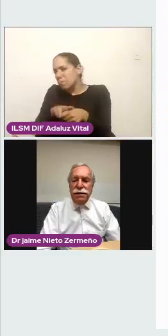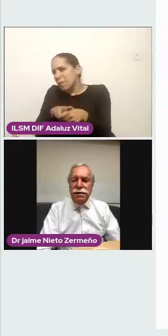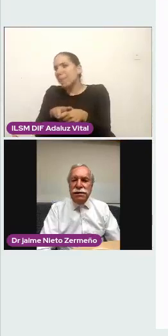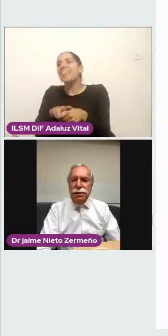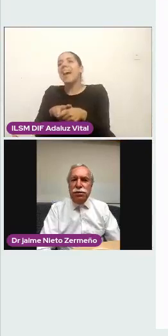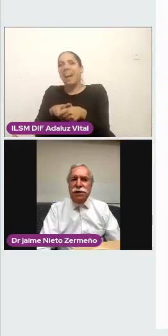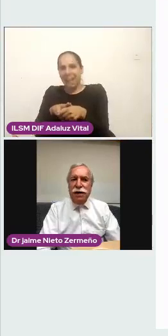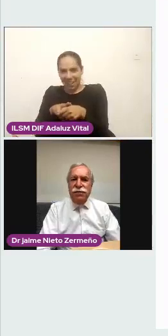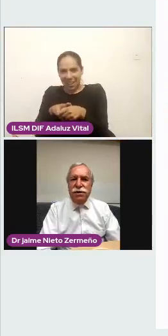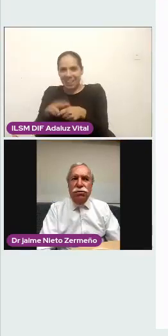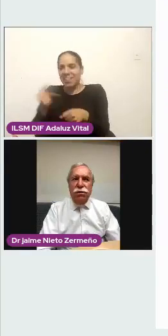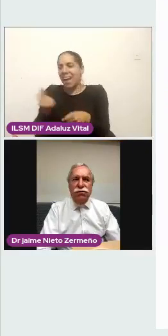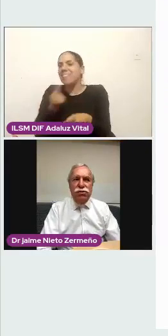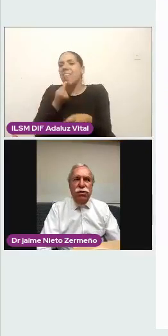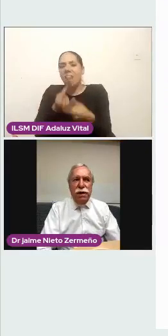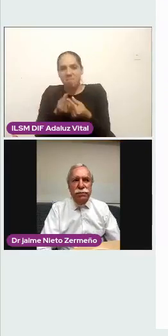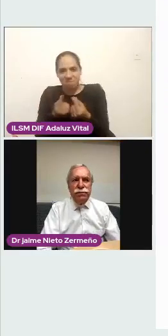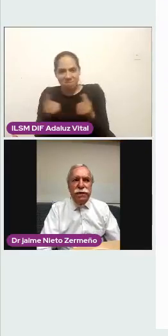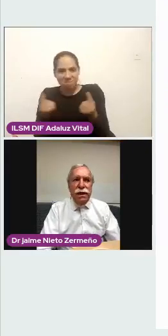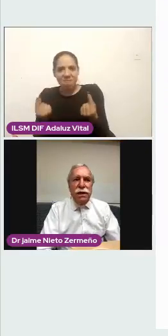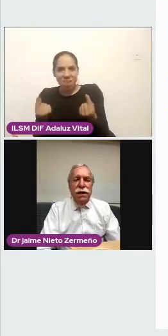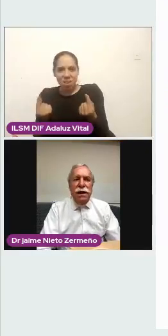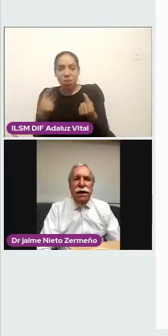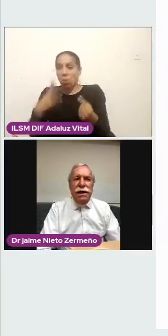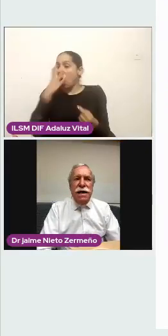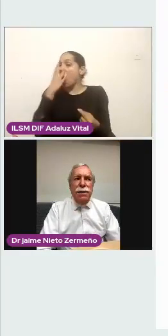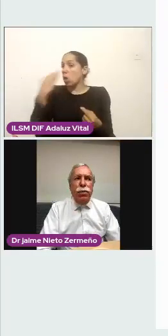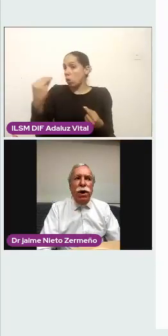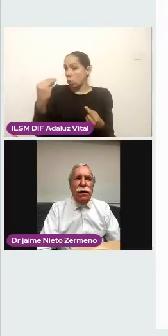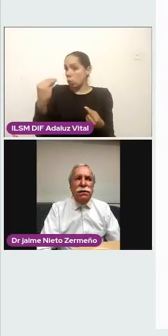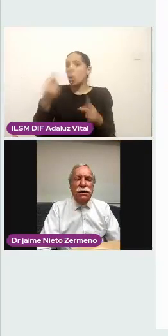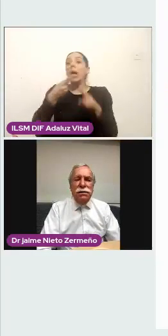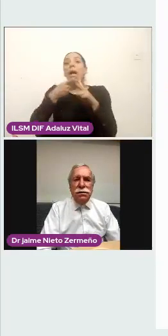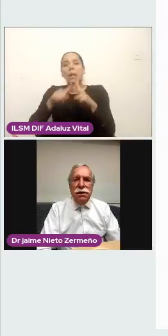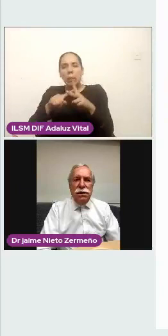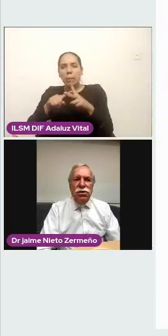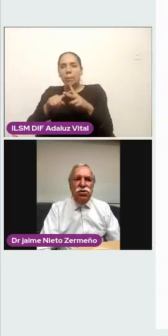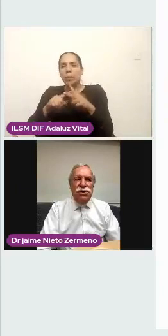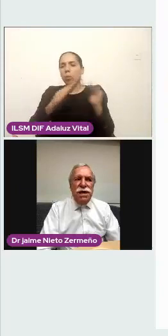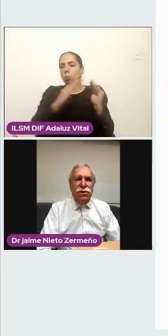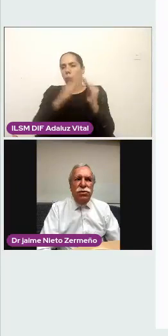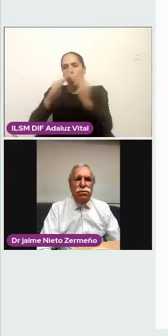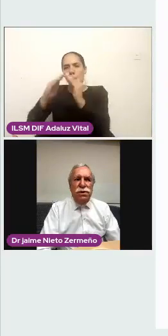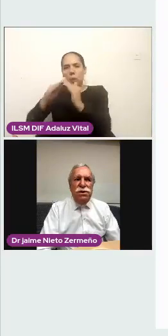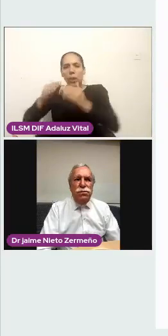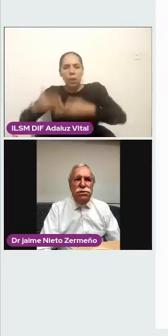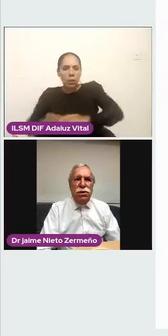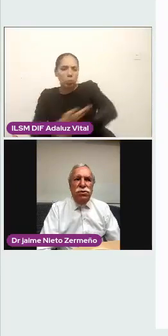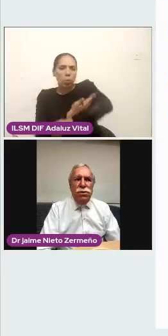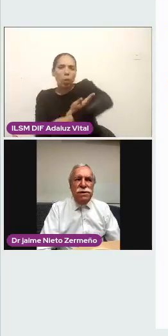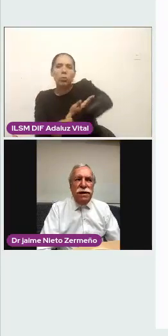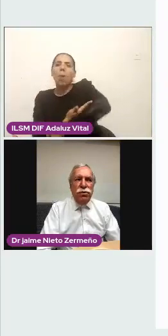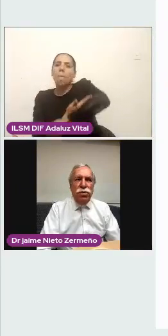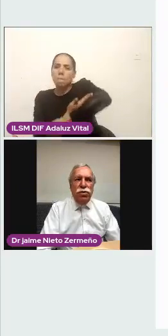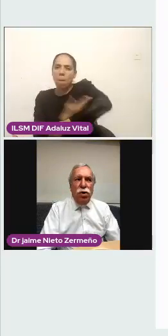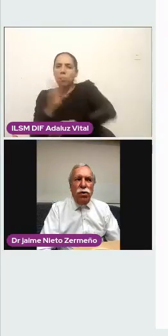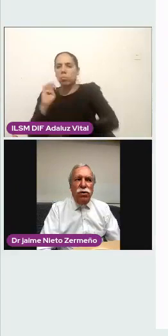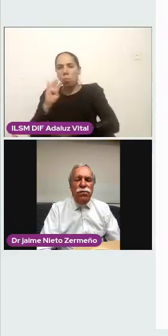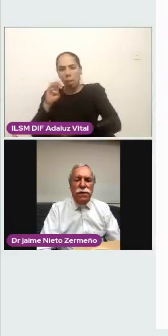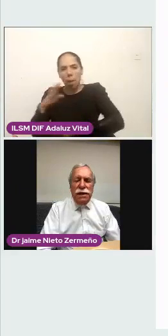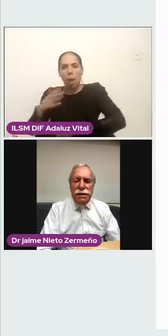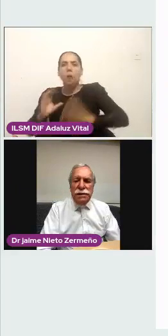que es interesante, pero hasta la fecha todavía funciona. En aquella época, en 800, principios de los 900,